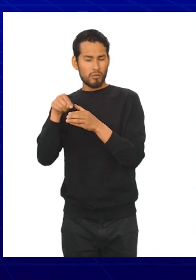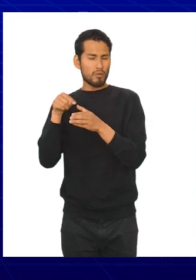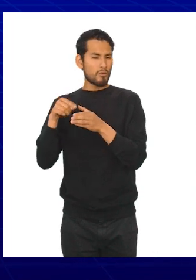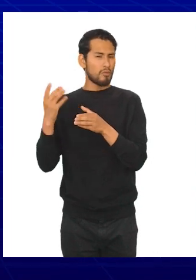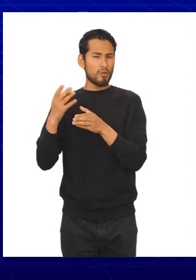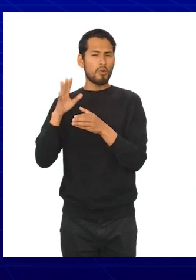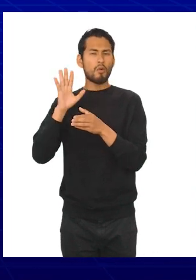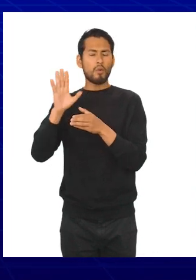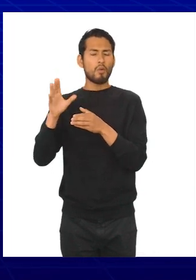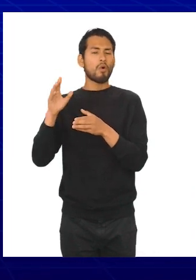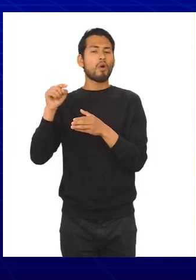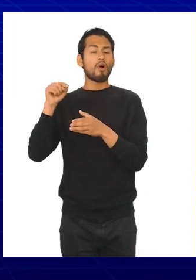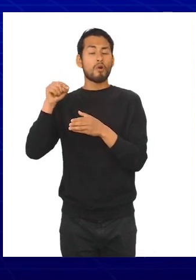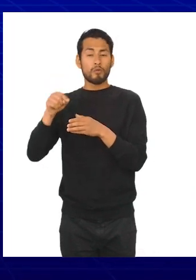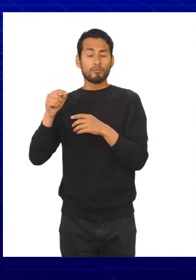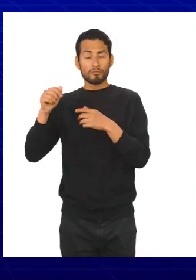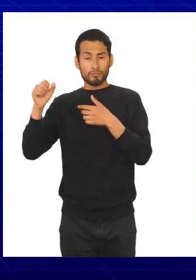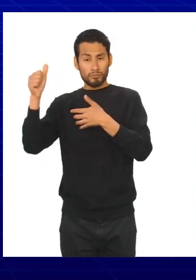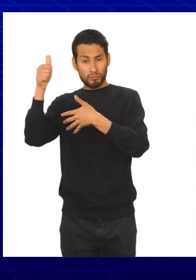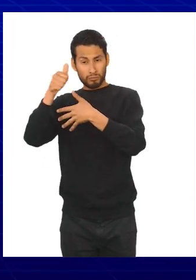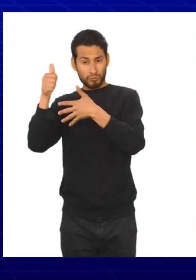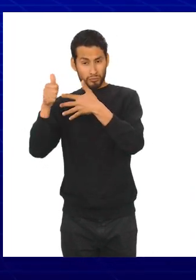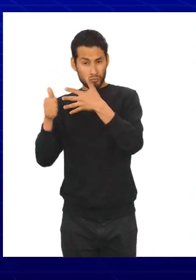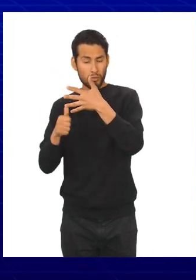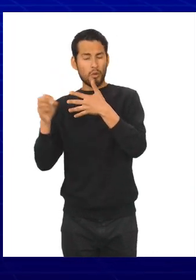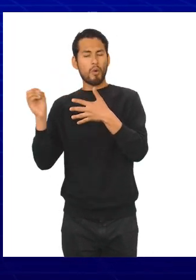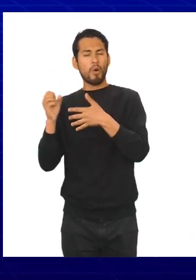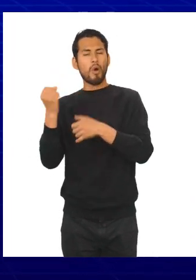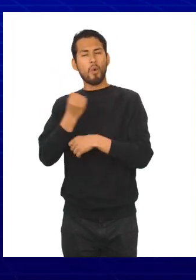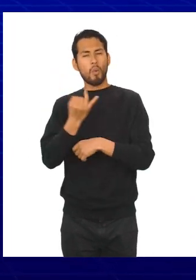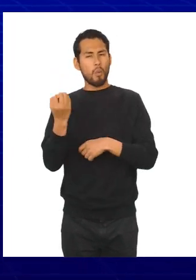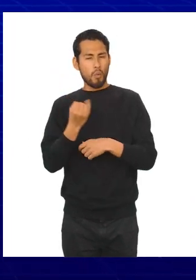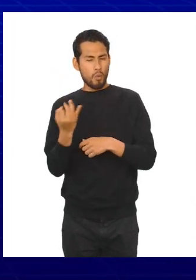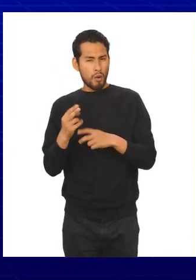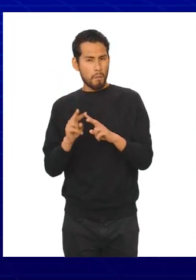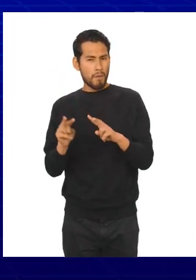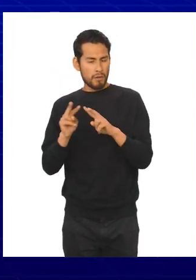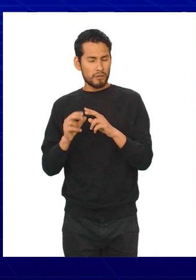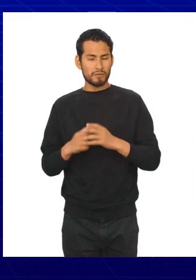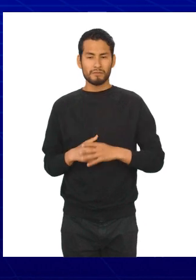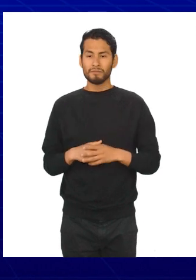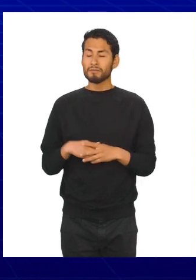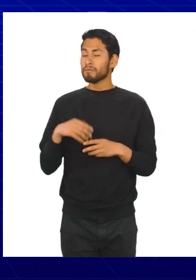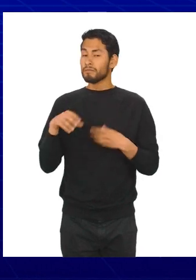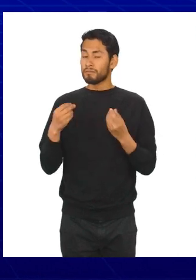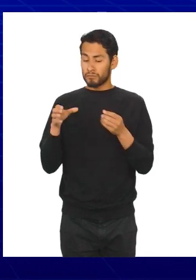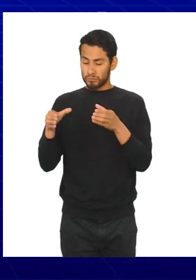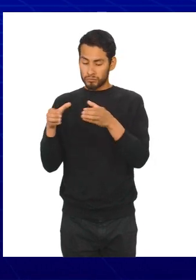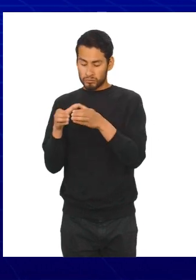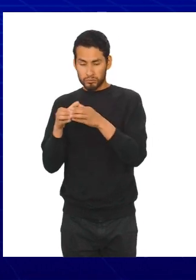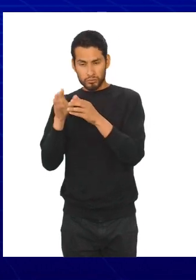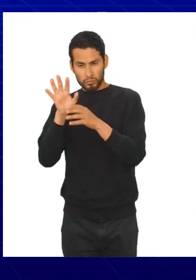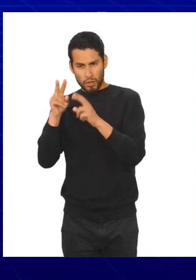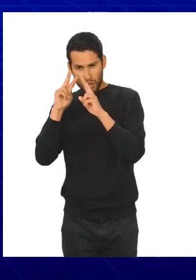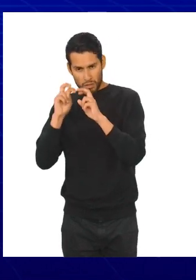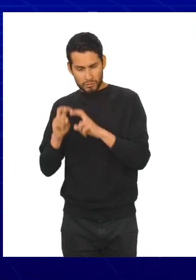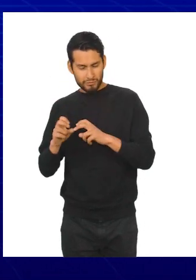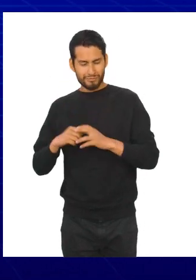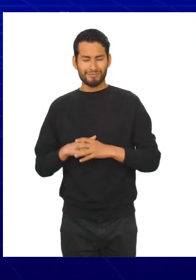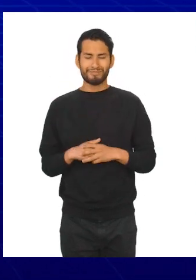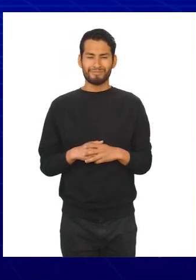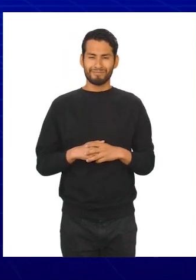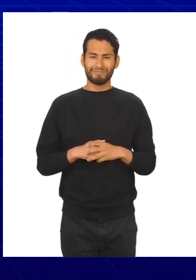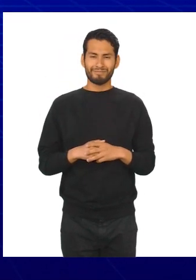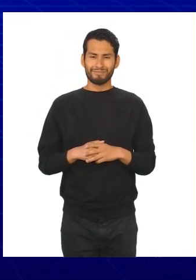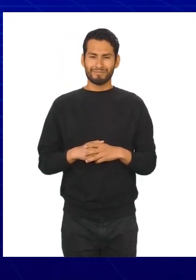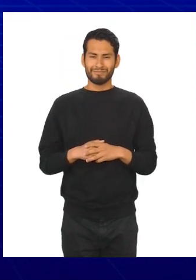clasificarse, ya sea por sus cualidades cualitativas o cuantitativas, y por tal agruparse para su análisis.